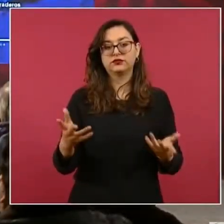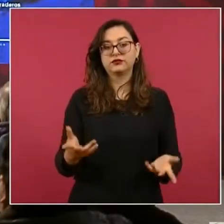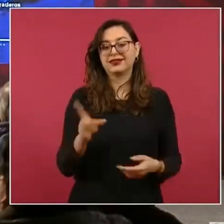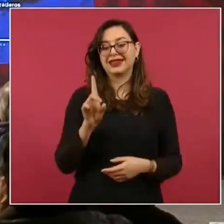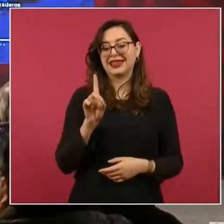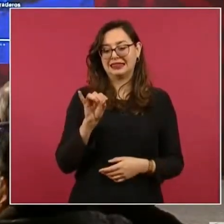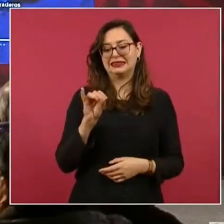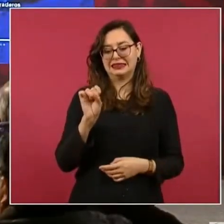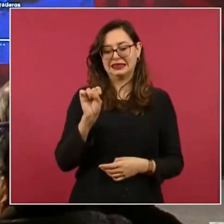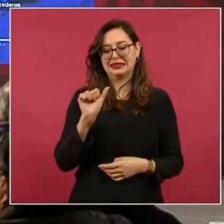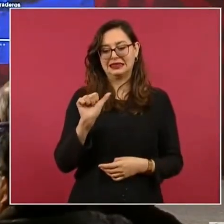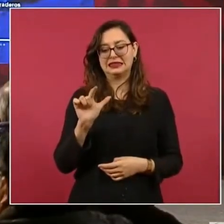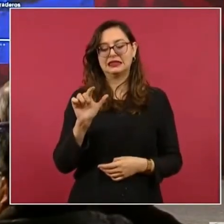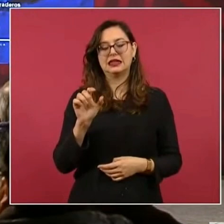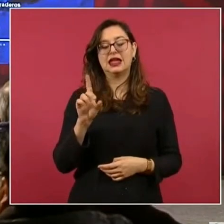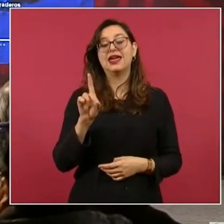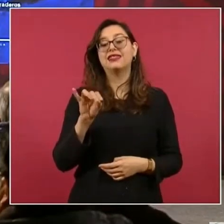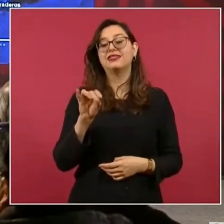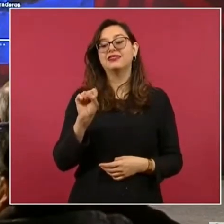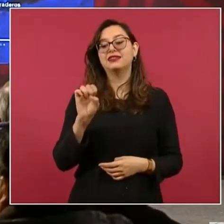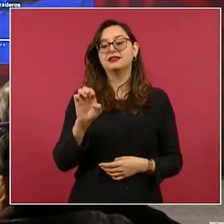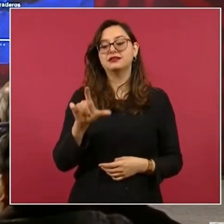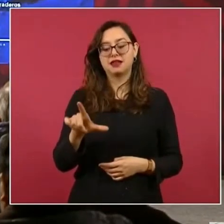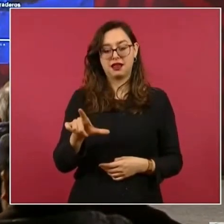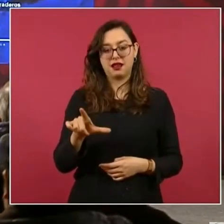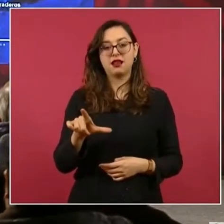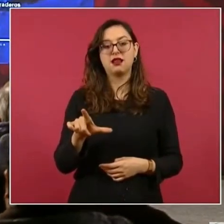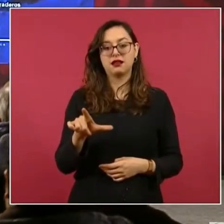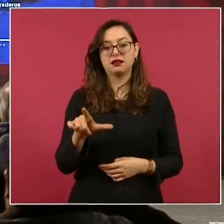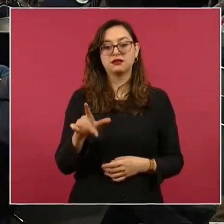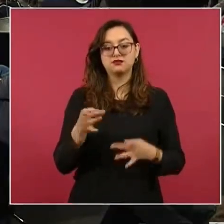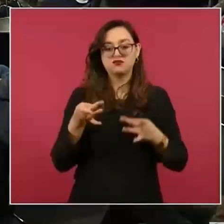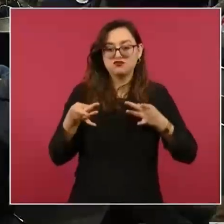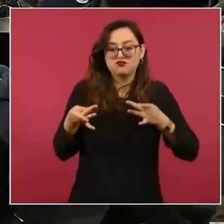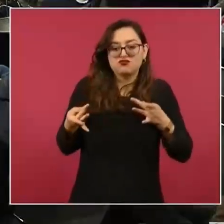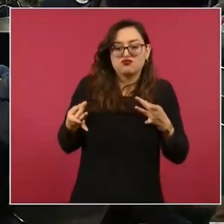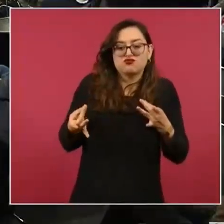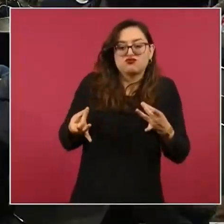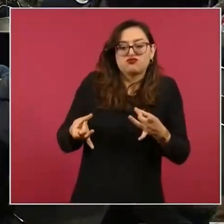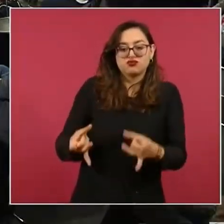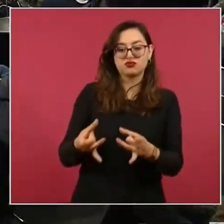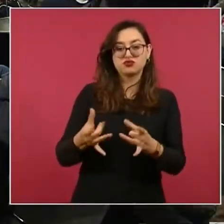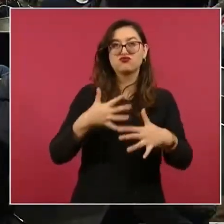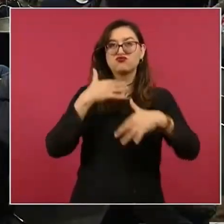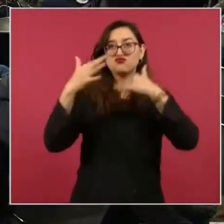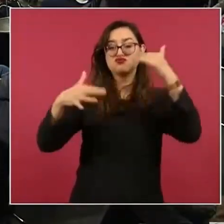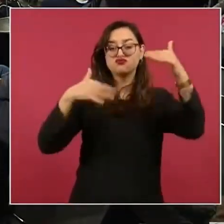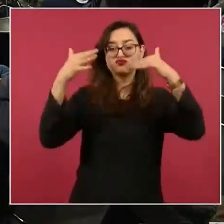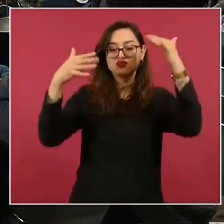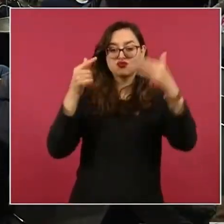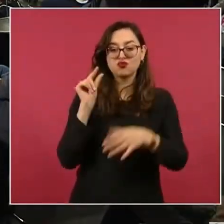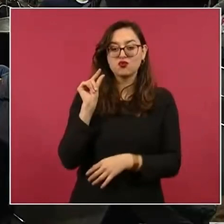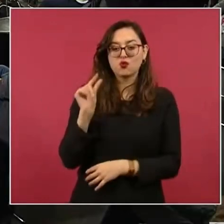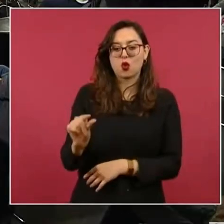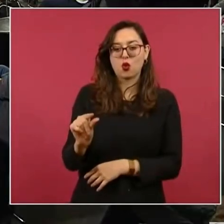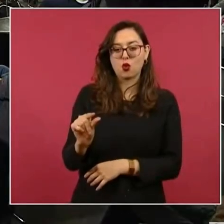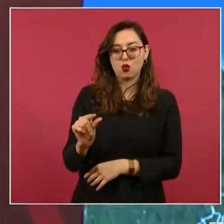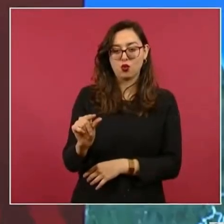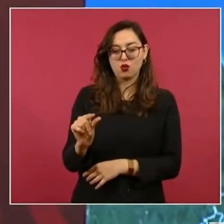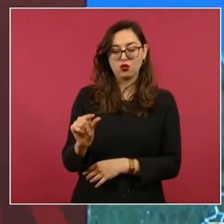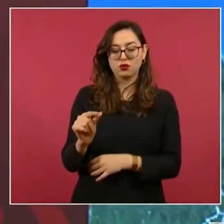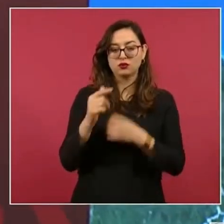especial de poca contaminación, que incluso